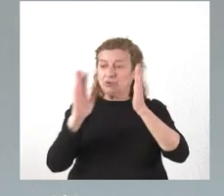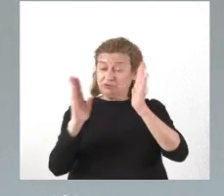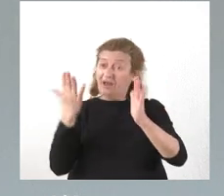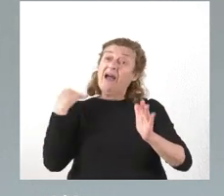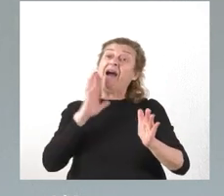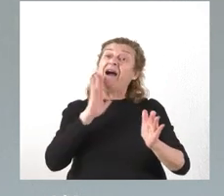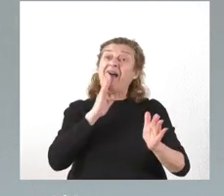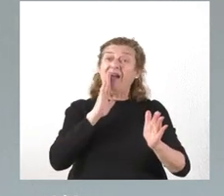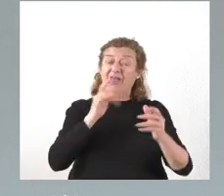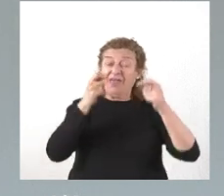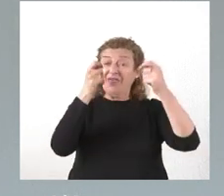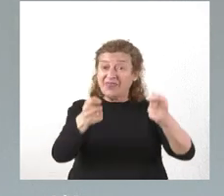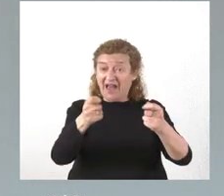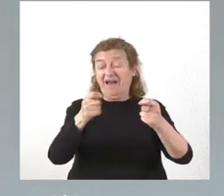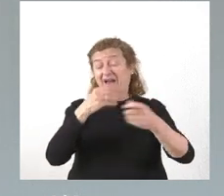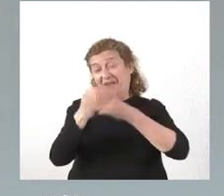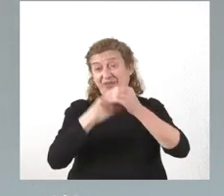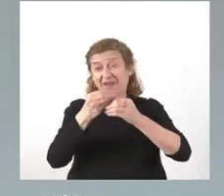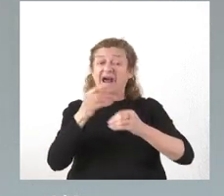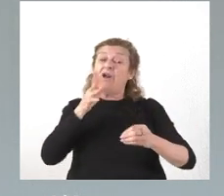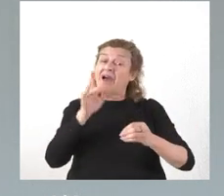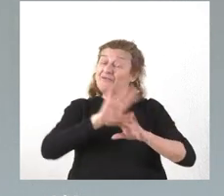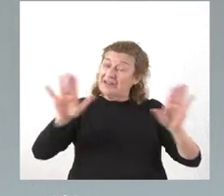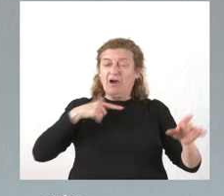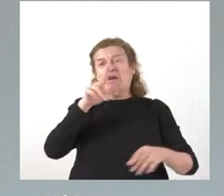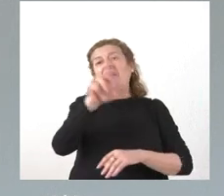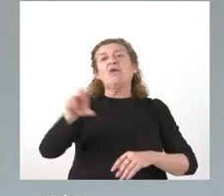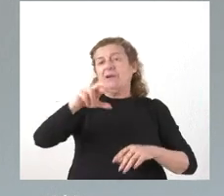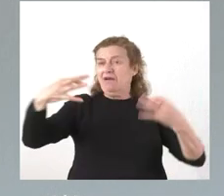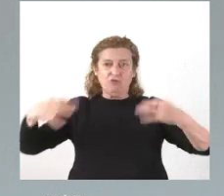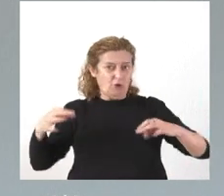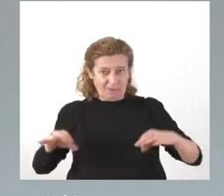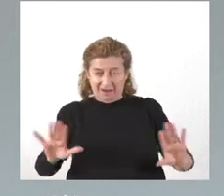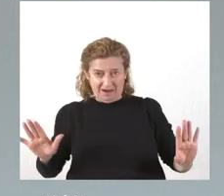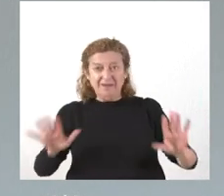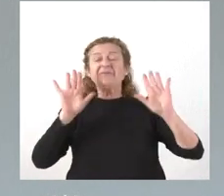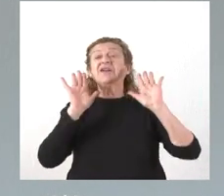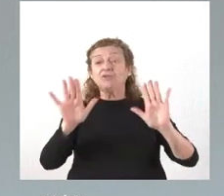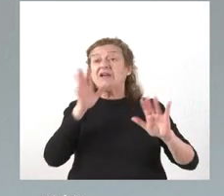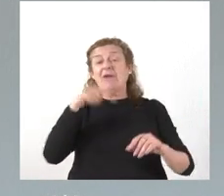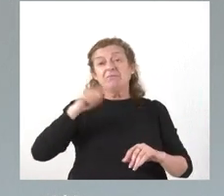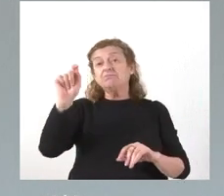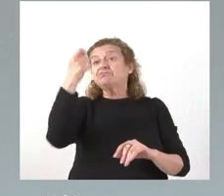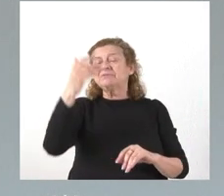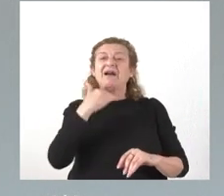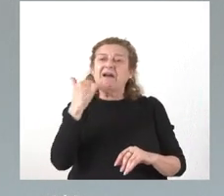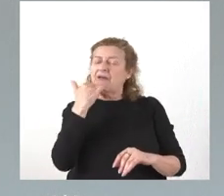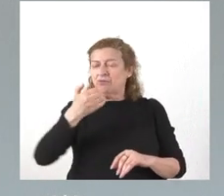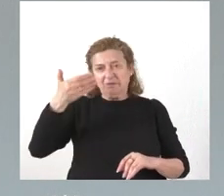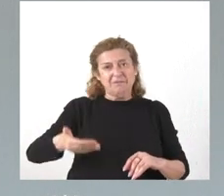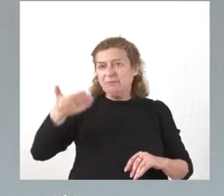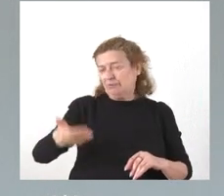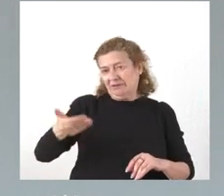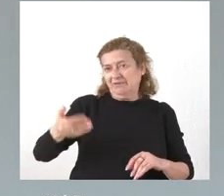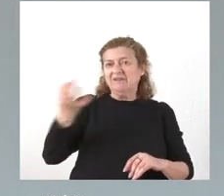dio lugar a ese establecimiento, recuperemos la normalidad. Con ello, estamos consiguiendo algo que es fundamental, que es